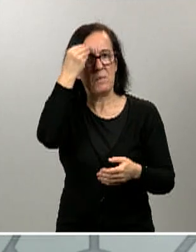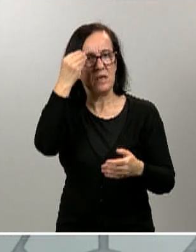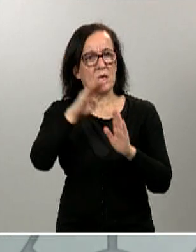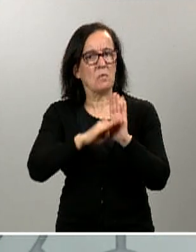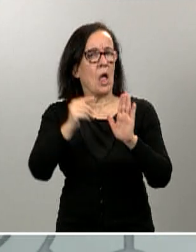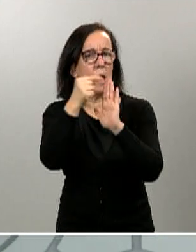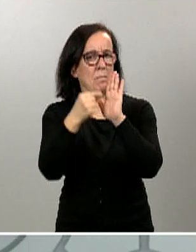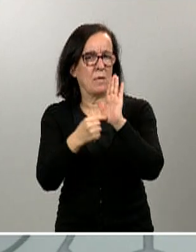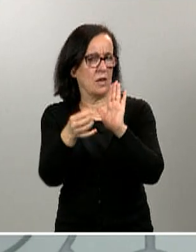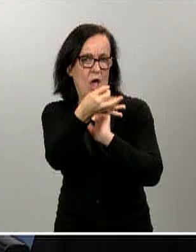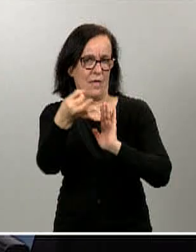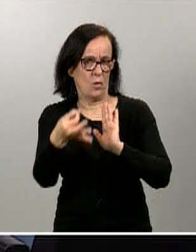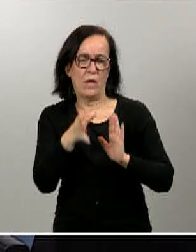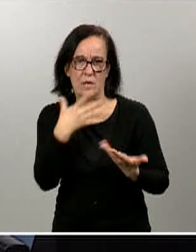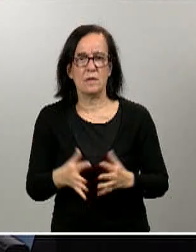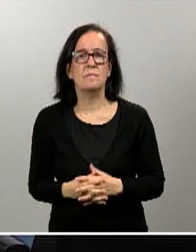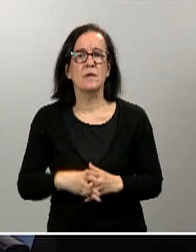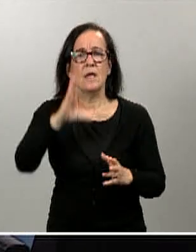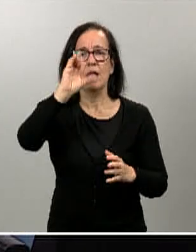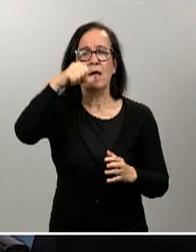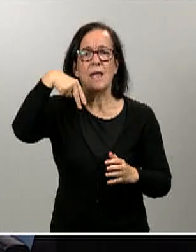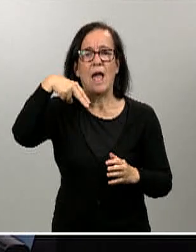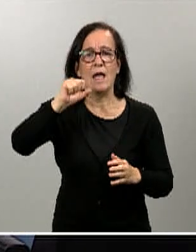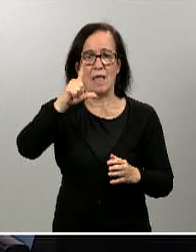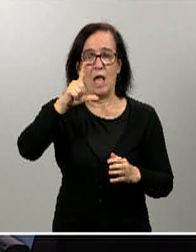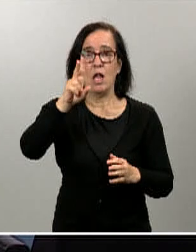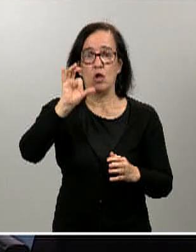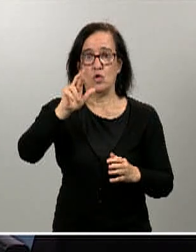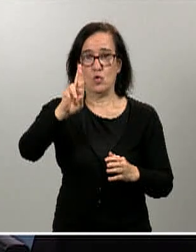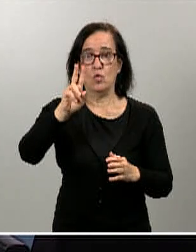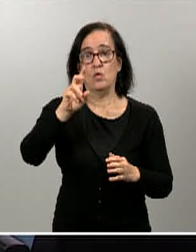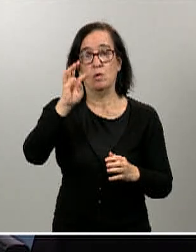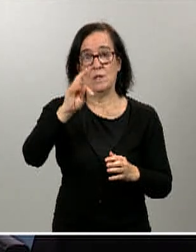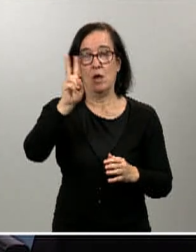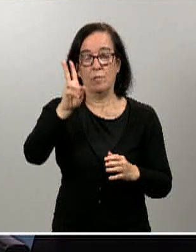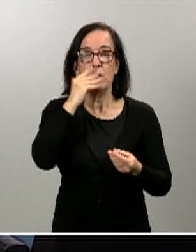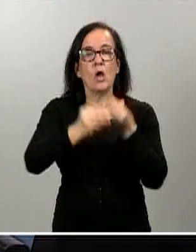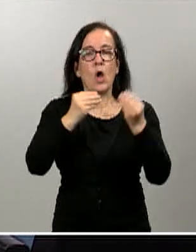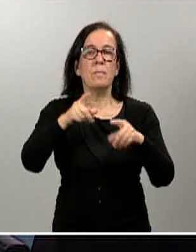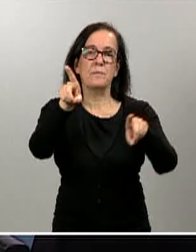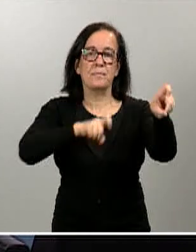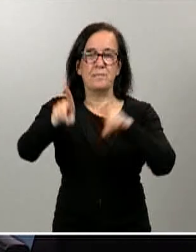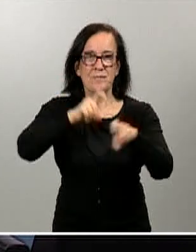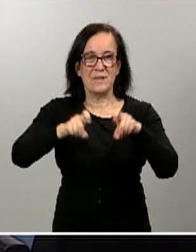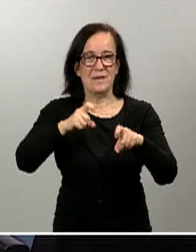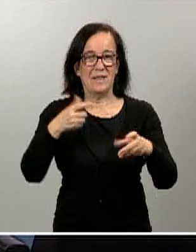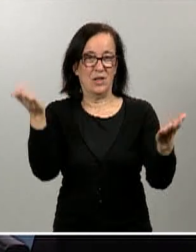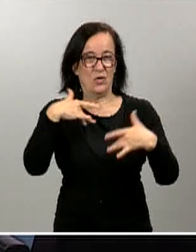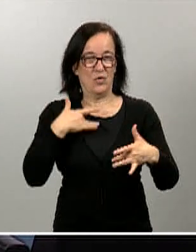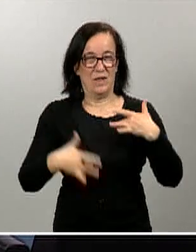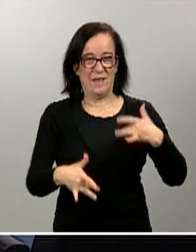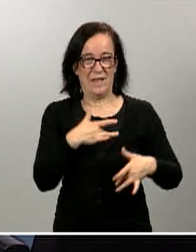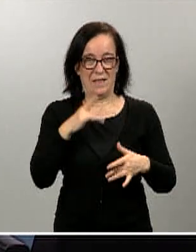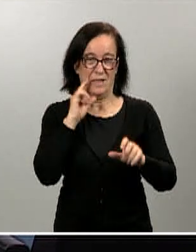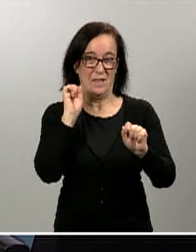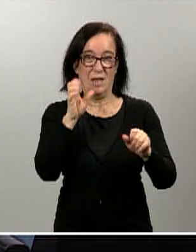adecuadas. Canal Sur TV, sobre el tema de los test, pregunta cómo se van a seleccionar a los asintomáticos para hacerles el test si no